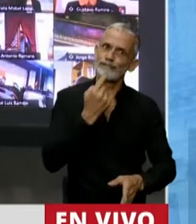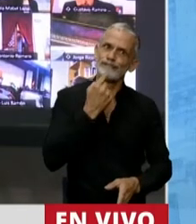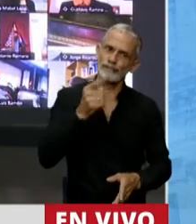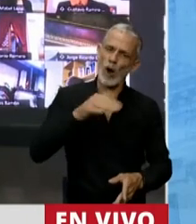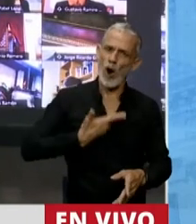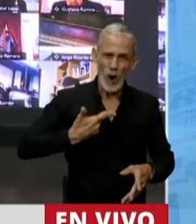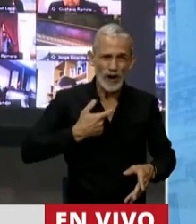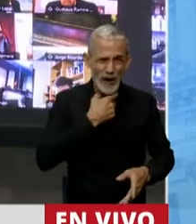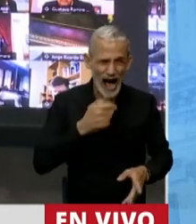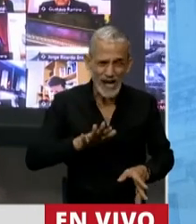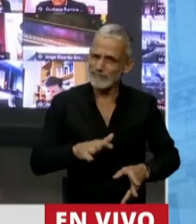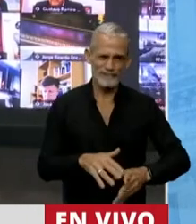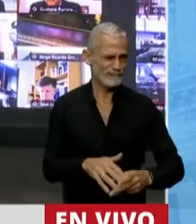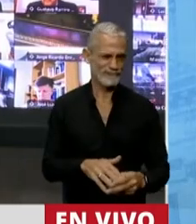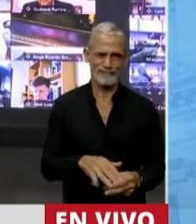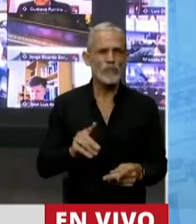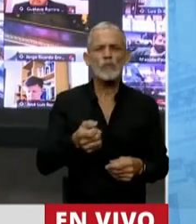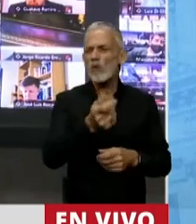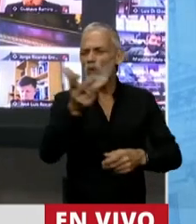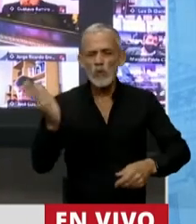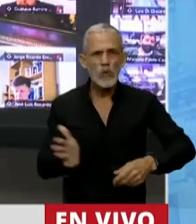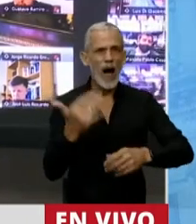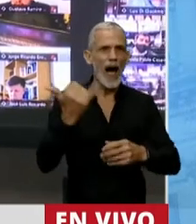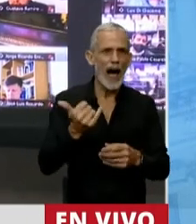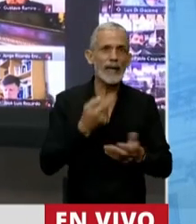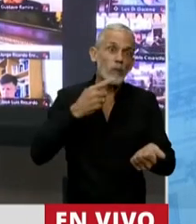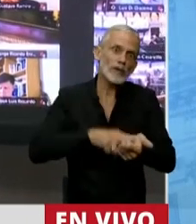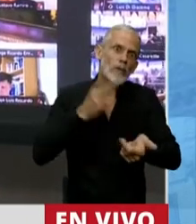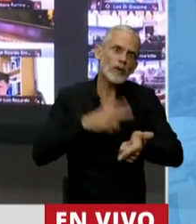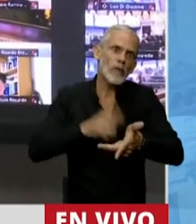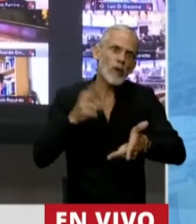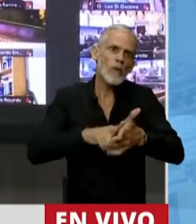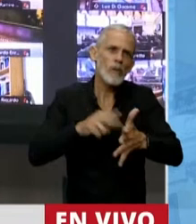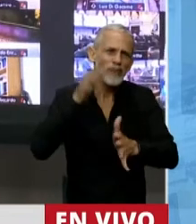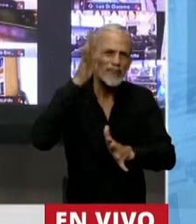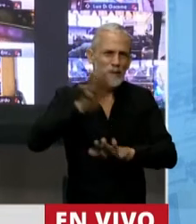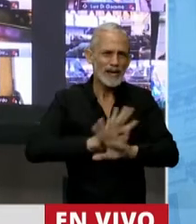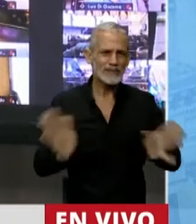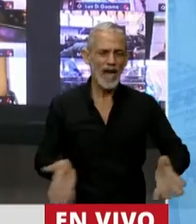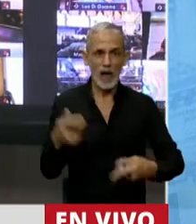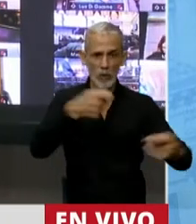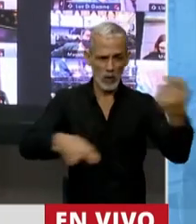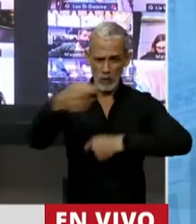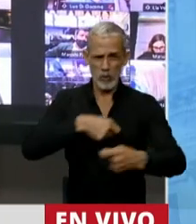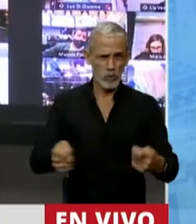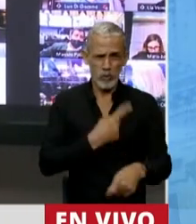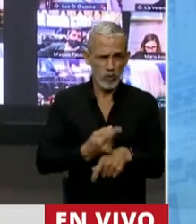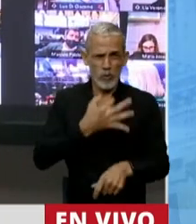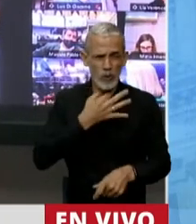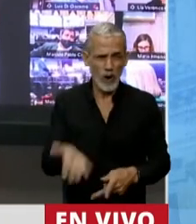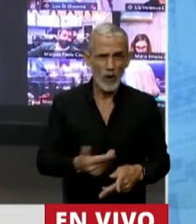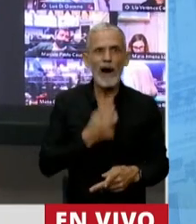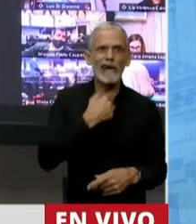dudo que este gobierno quiera lograr con la cantidad de cargas impositivas que presentan a los contribuyentes. Quieren